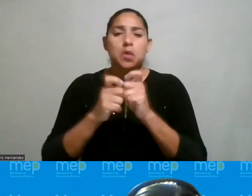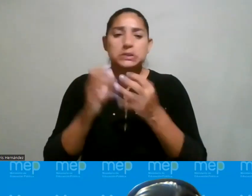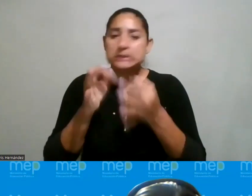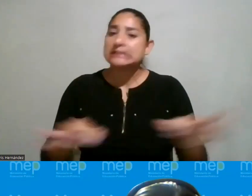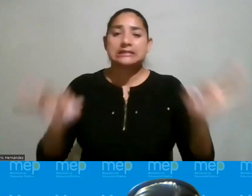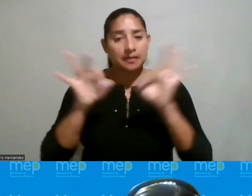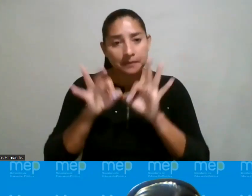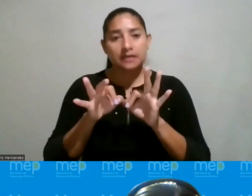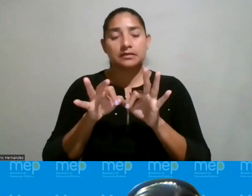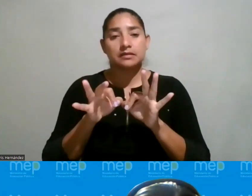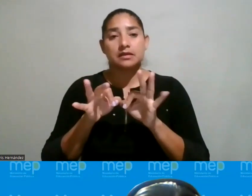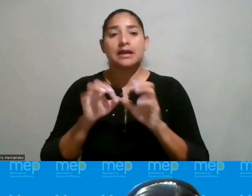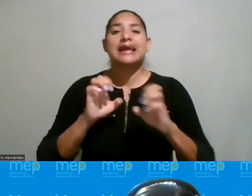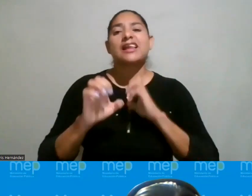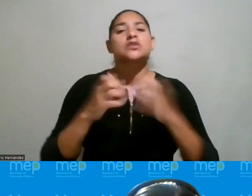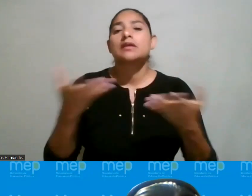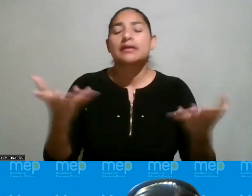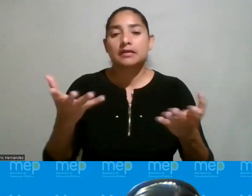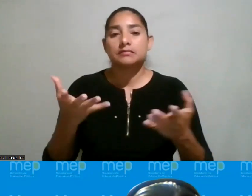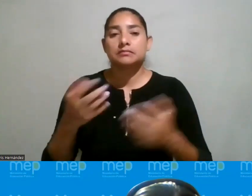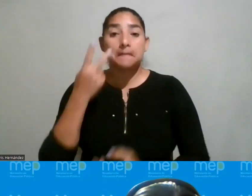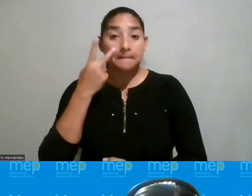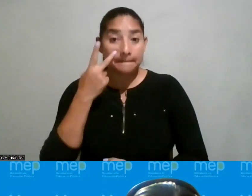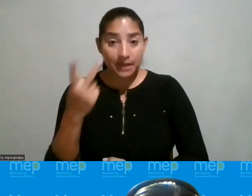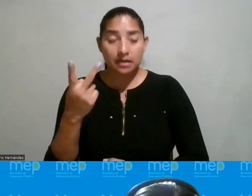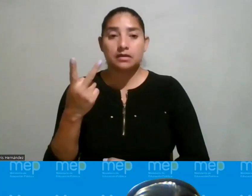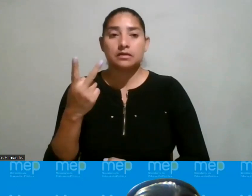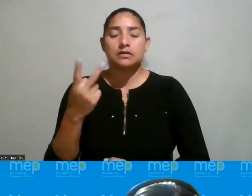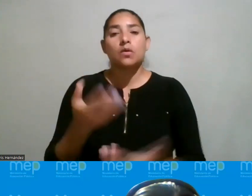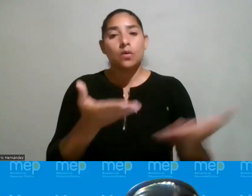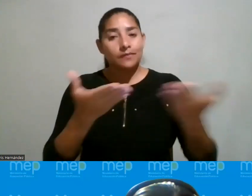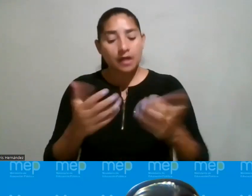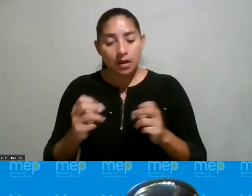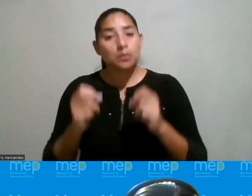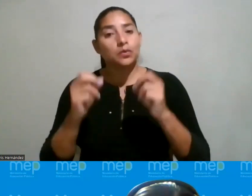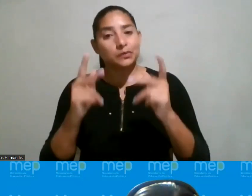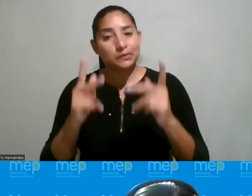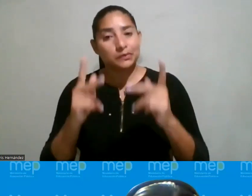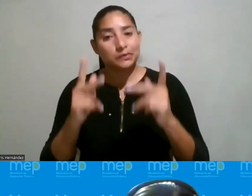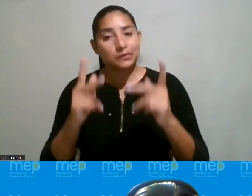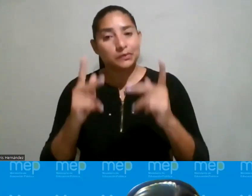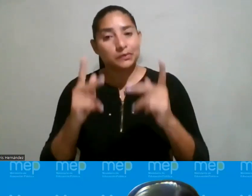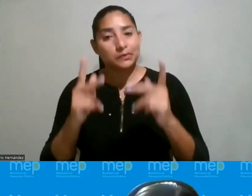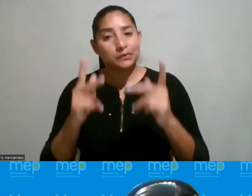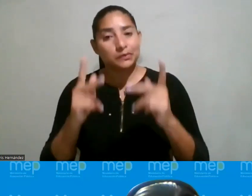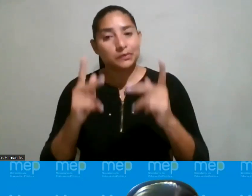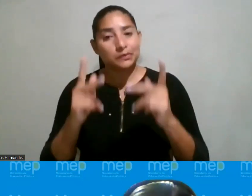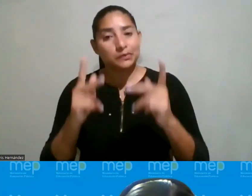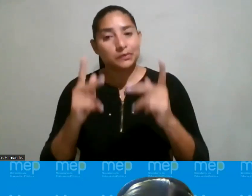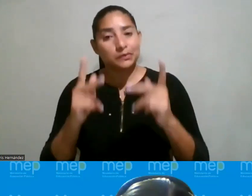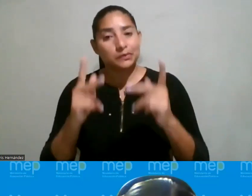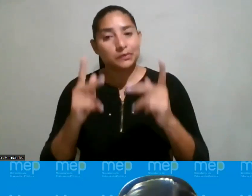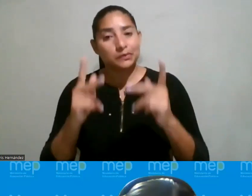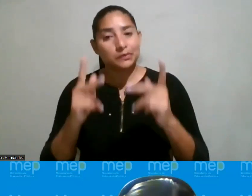el hecho de ver de dar la oportunidad de que también la sociedad la